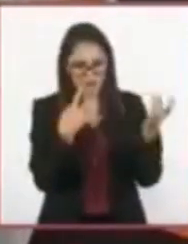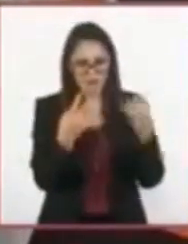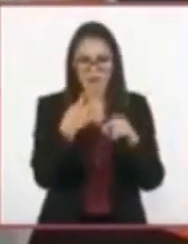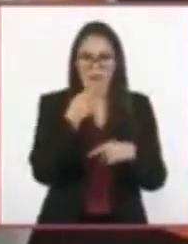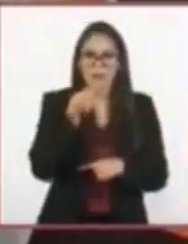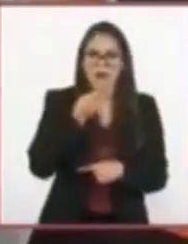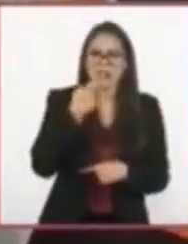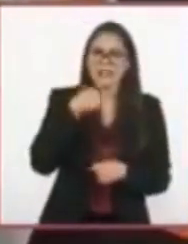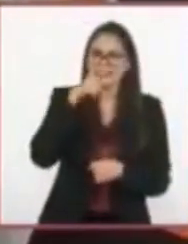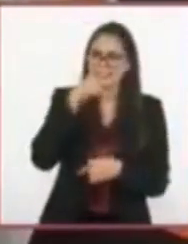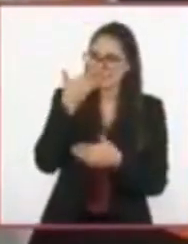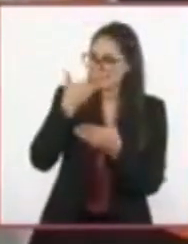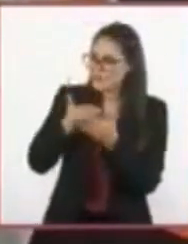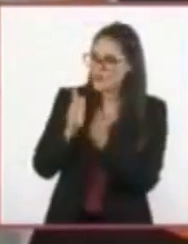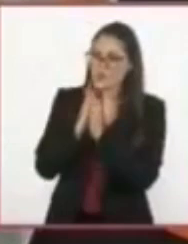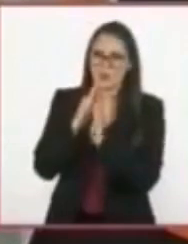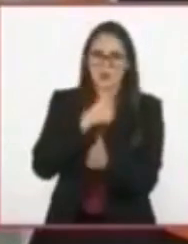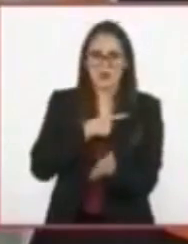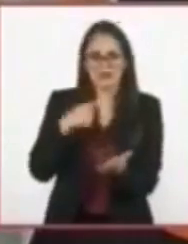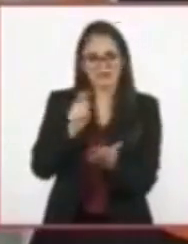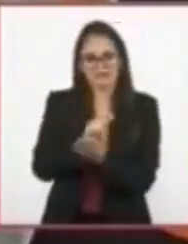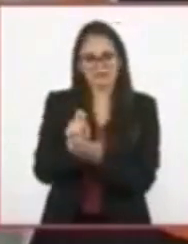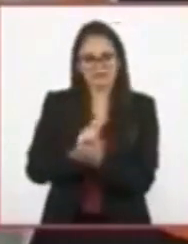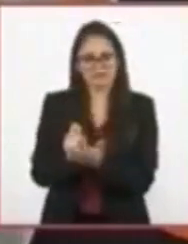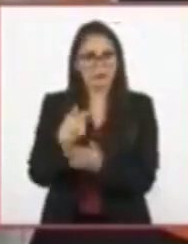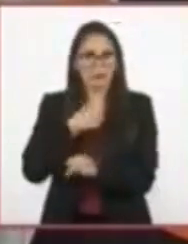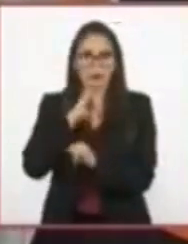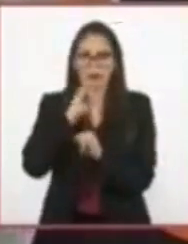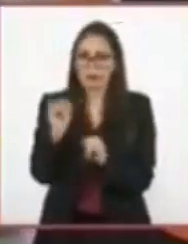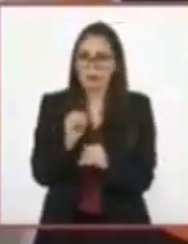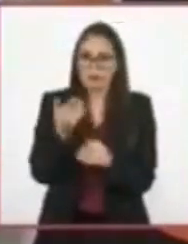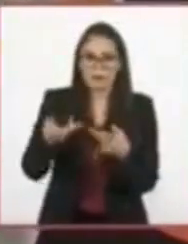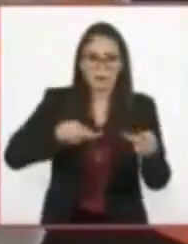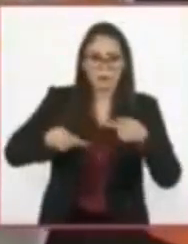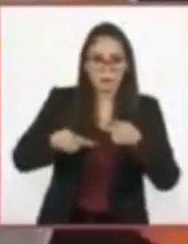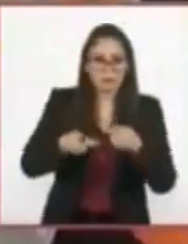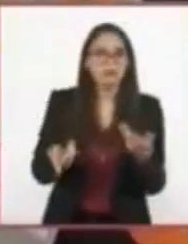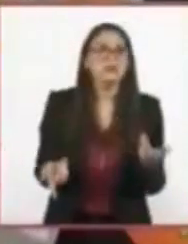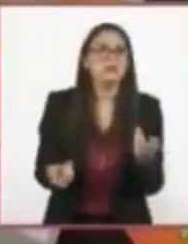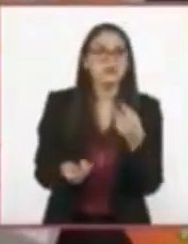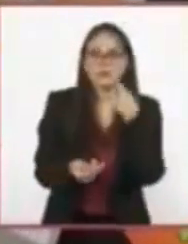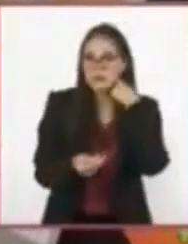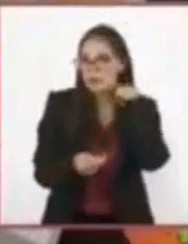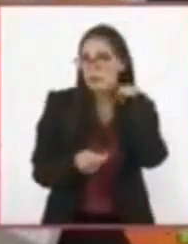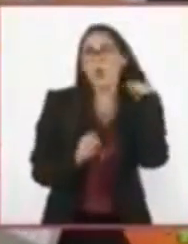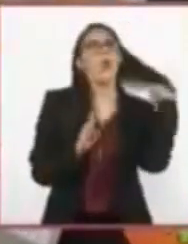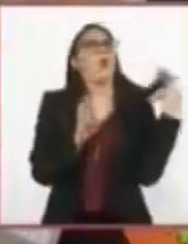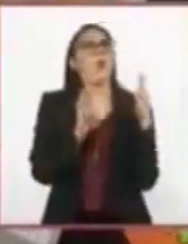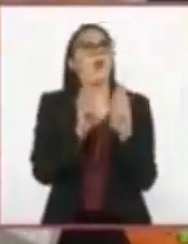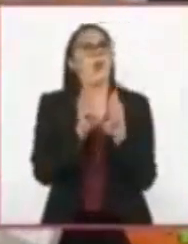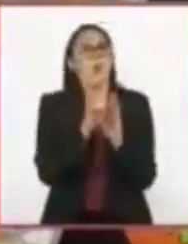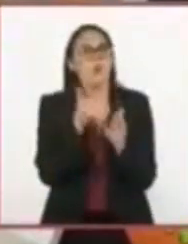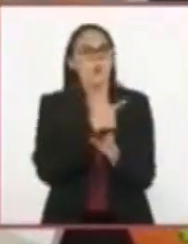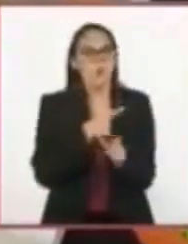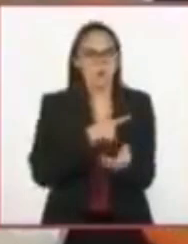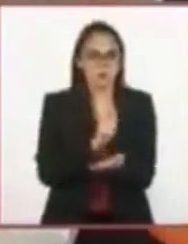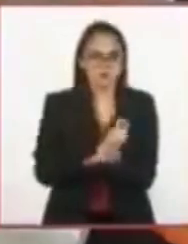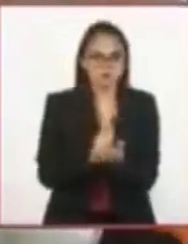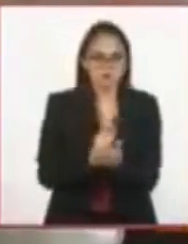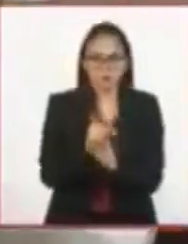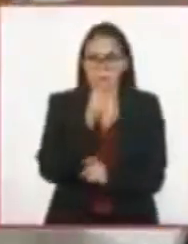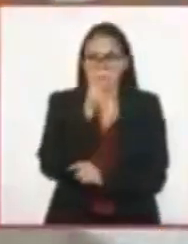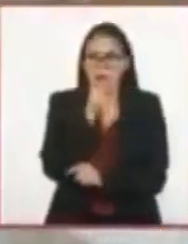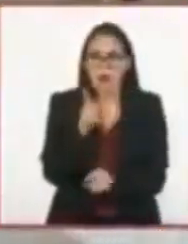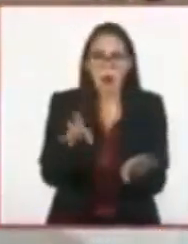que nos están solicitando, pero que nunca hemos preparado. ¿Cuál? Cómo escribir un texto. ¡Mmm,